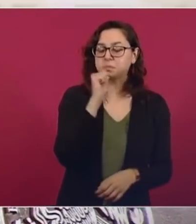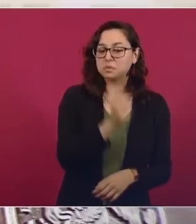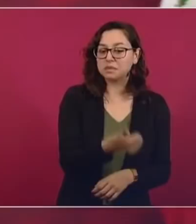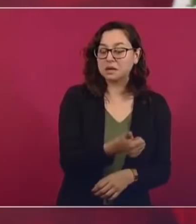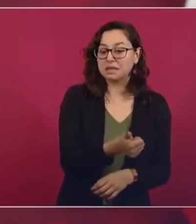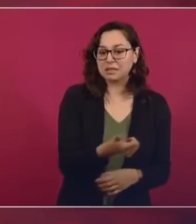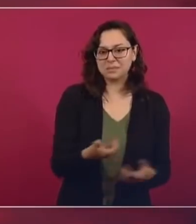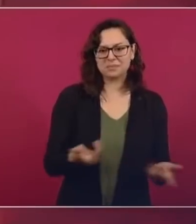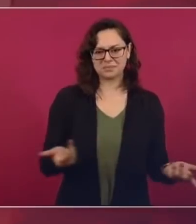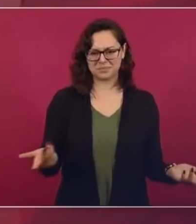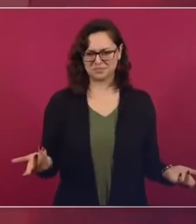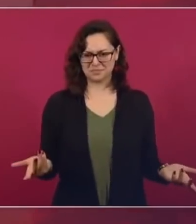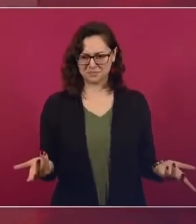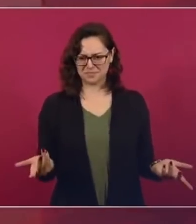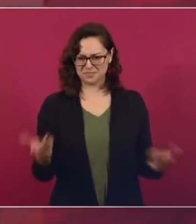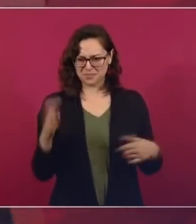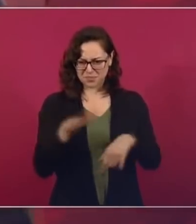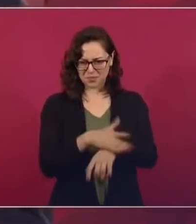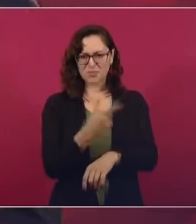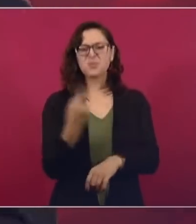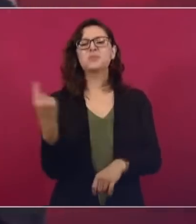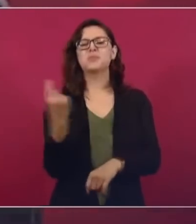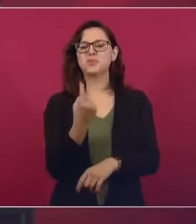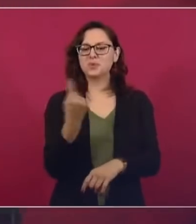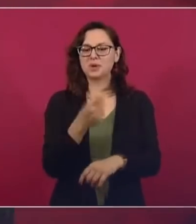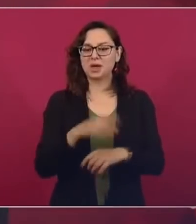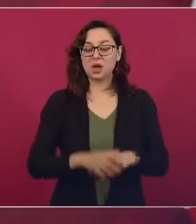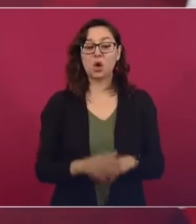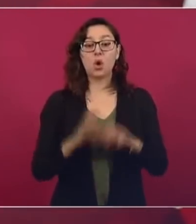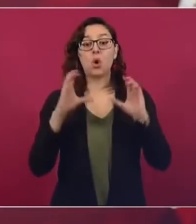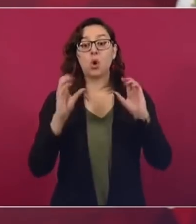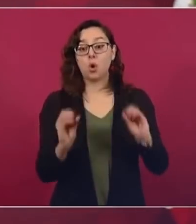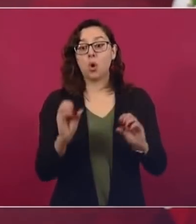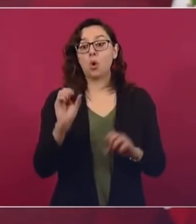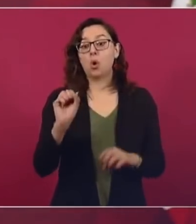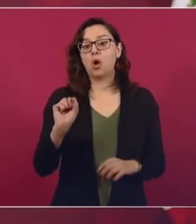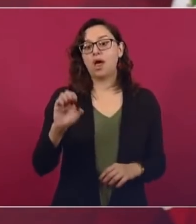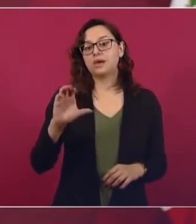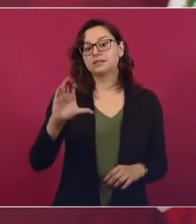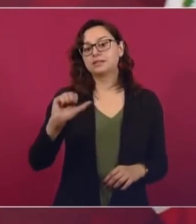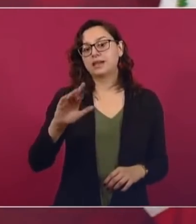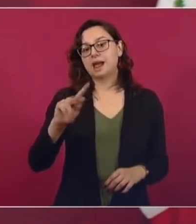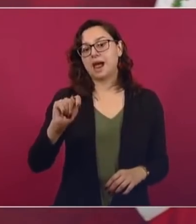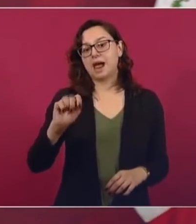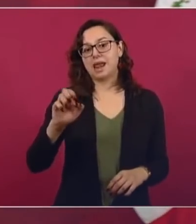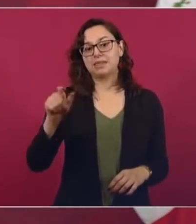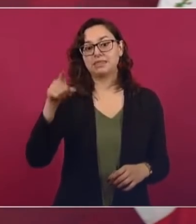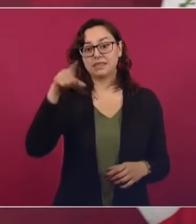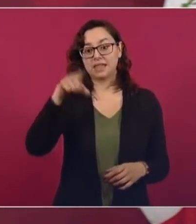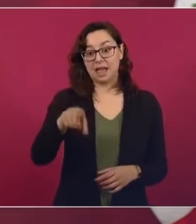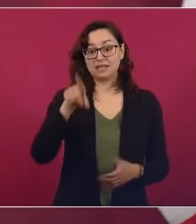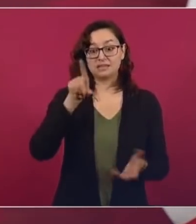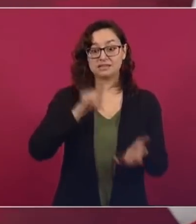hicieron ríos